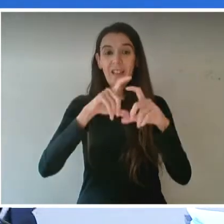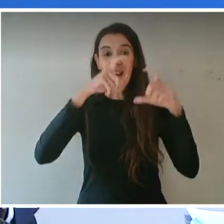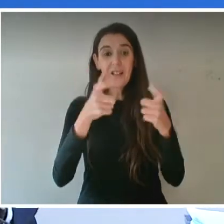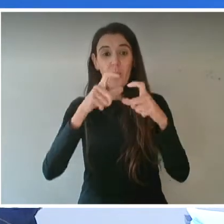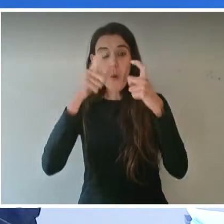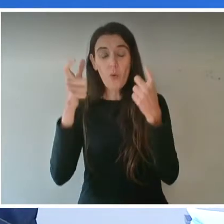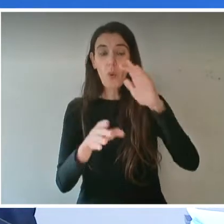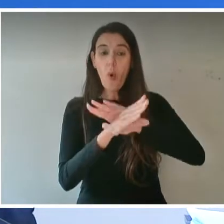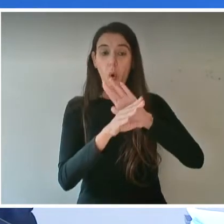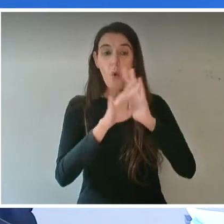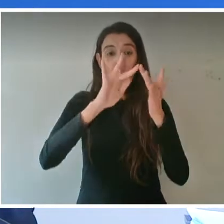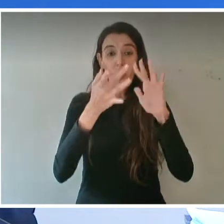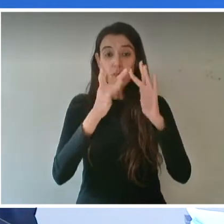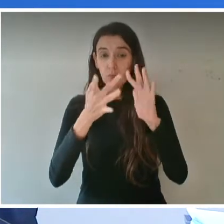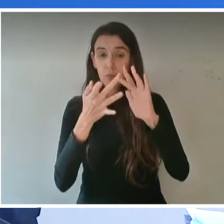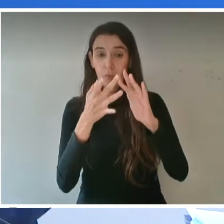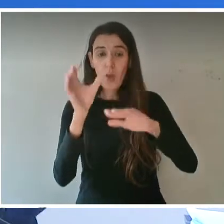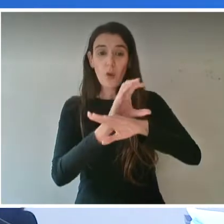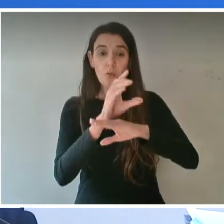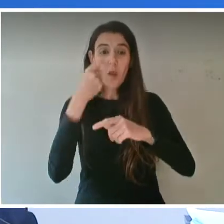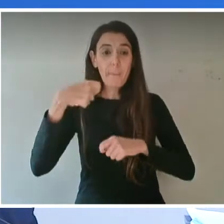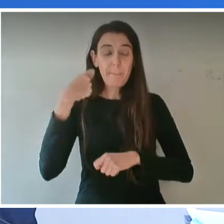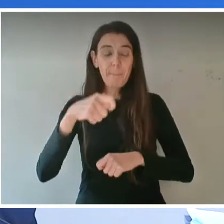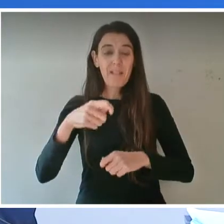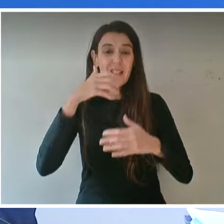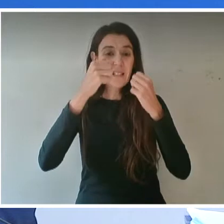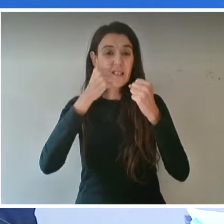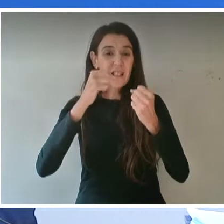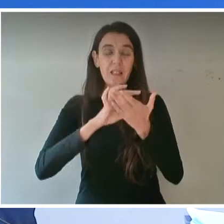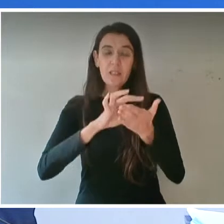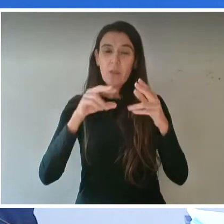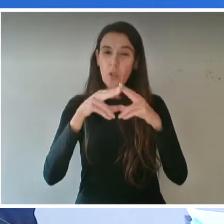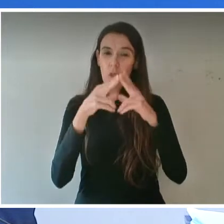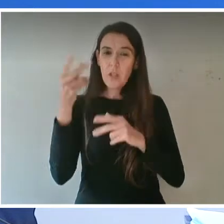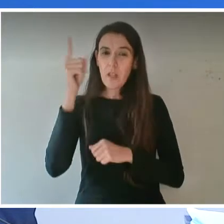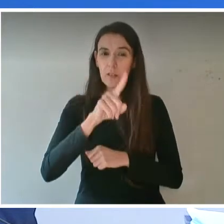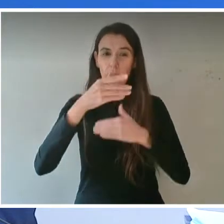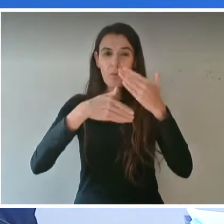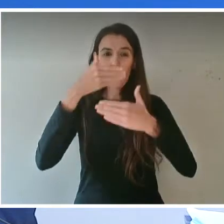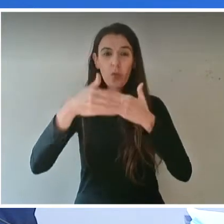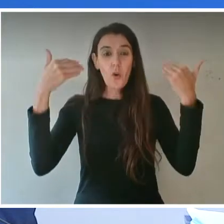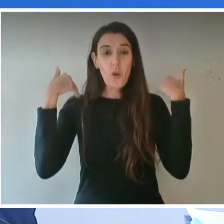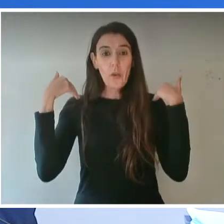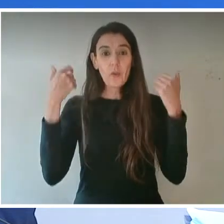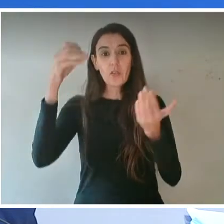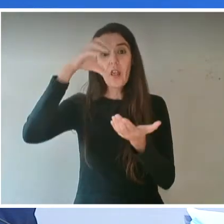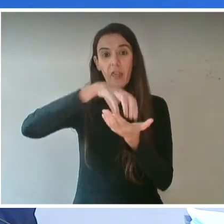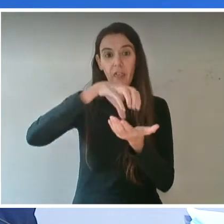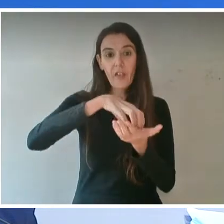...tenido por parte de las consejerías de Presidencia, Sanidad y Servicios Sociales con los responsables de los centros